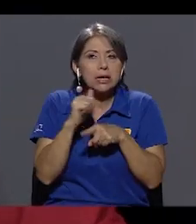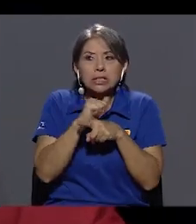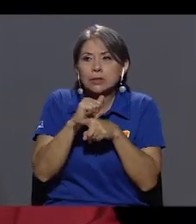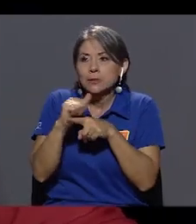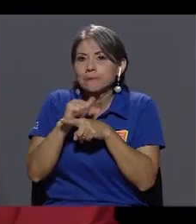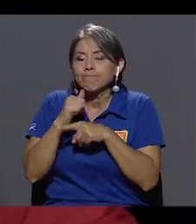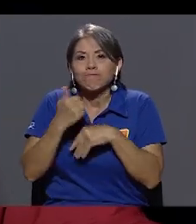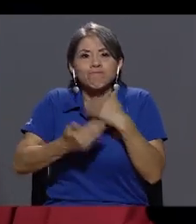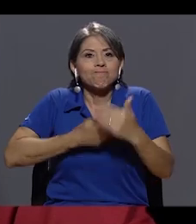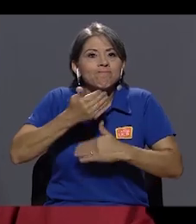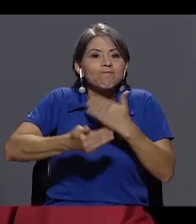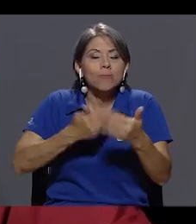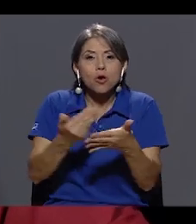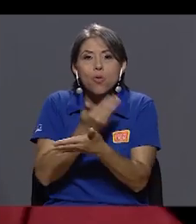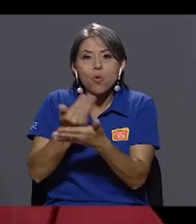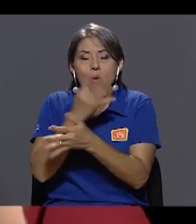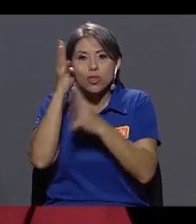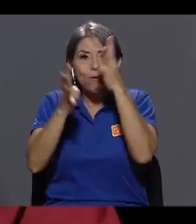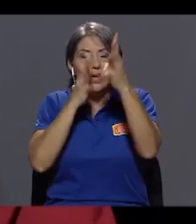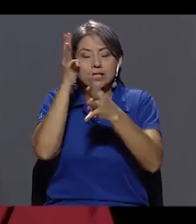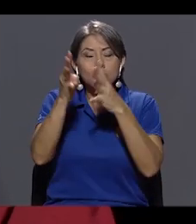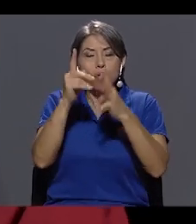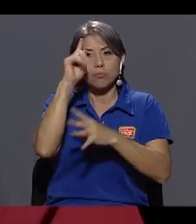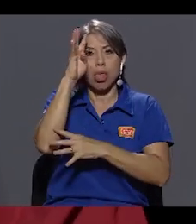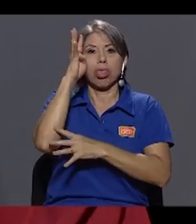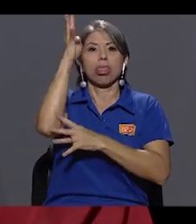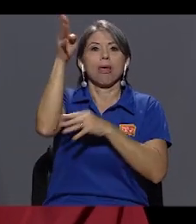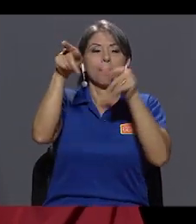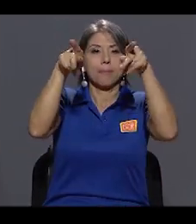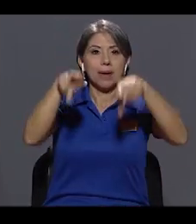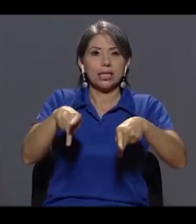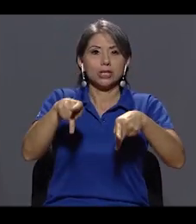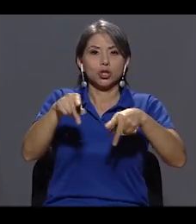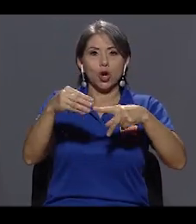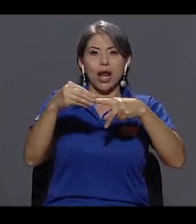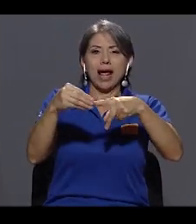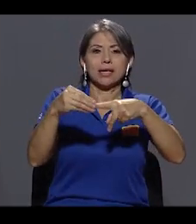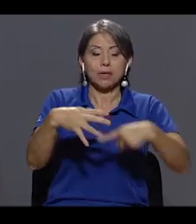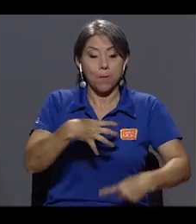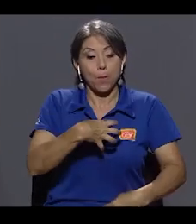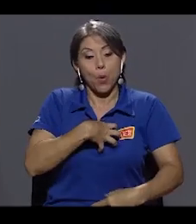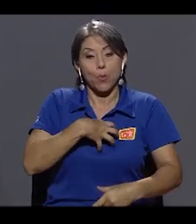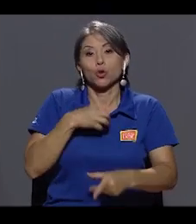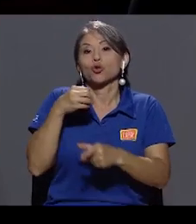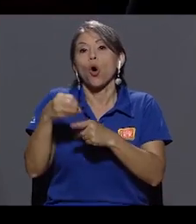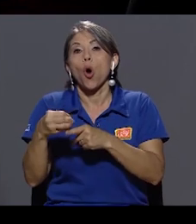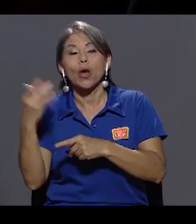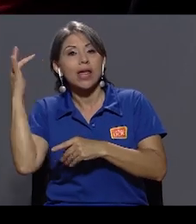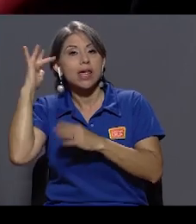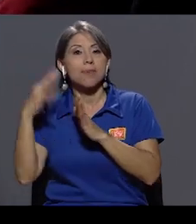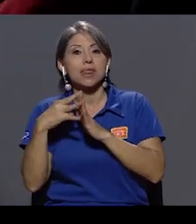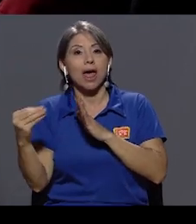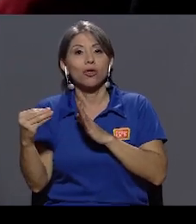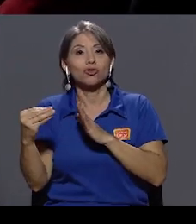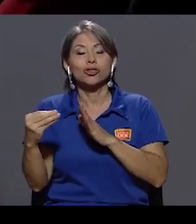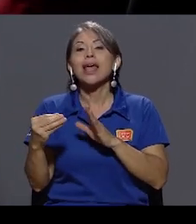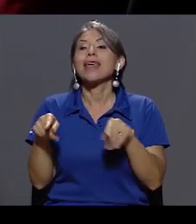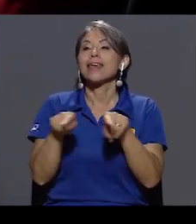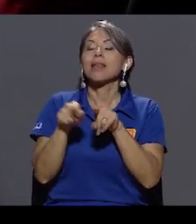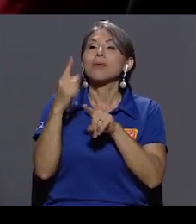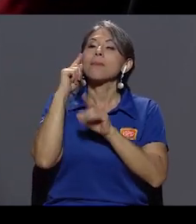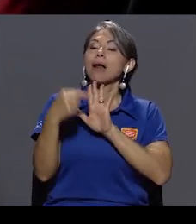innovación de crear personajes, ya sean propios o imitados, y leer la realidad nacional.